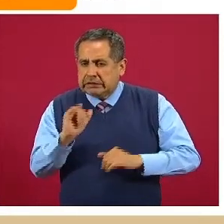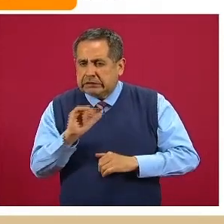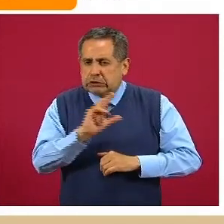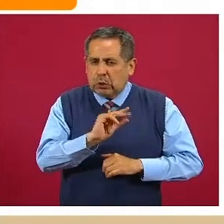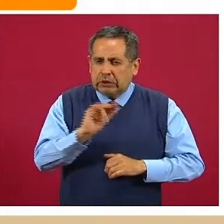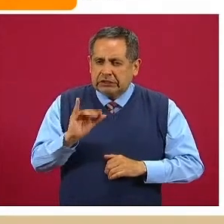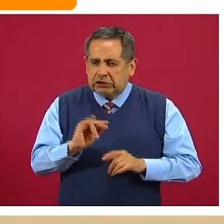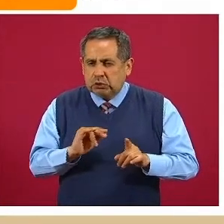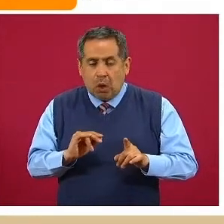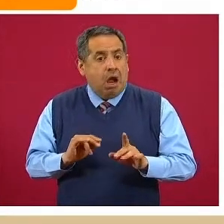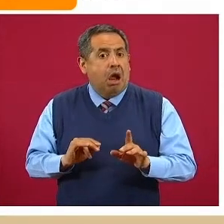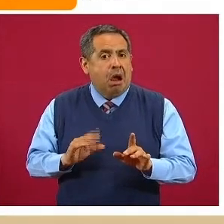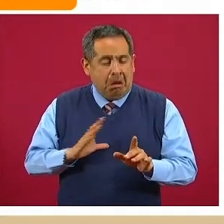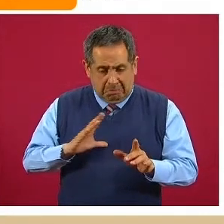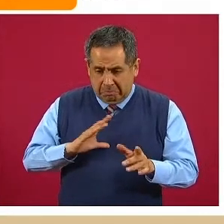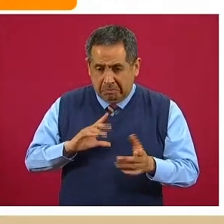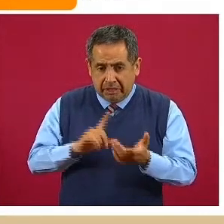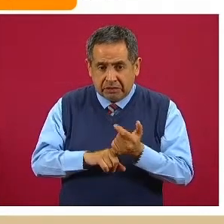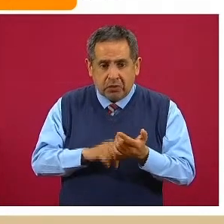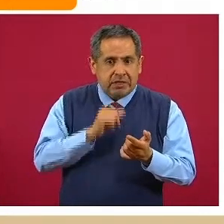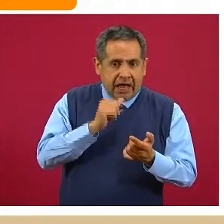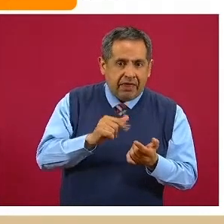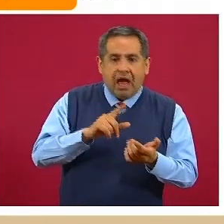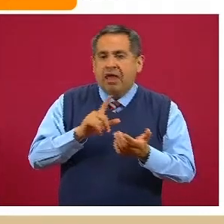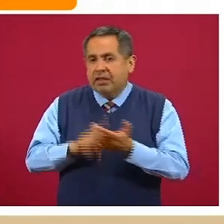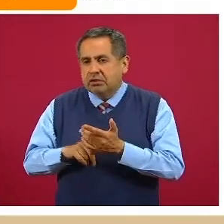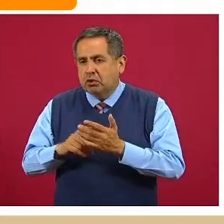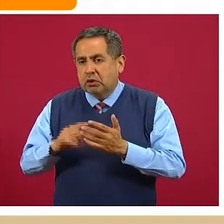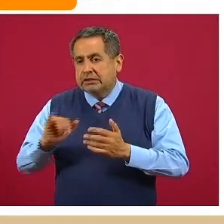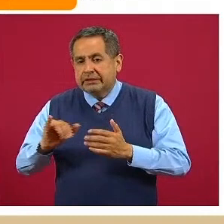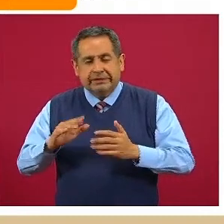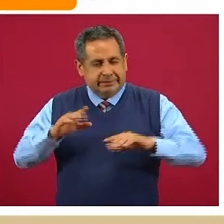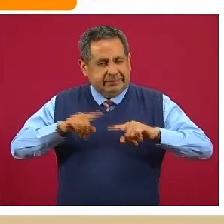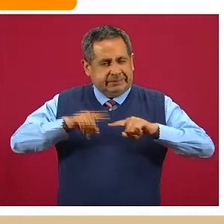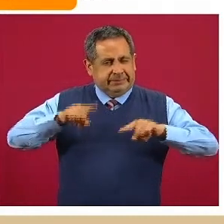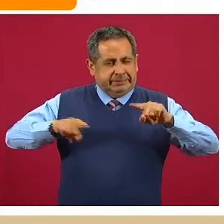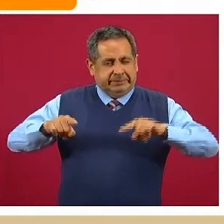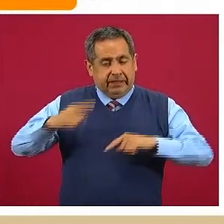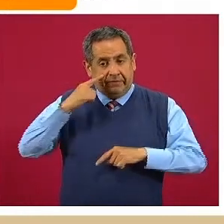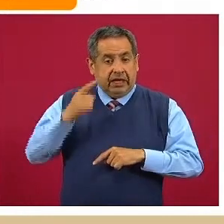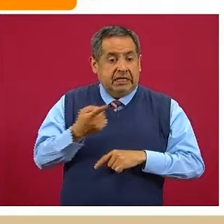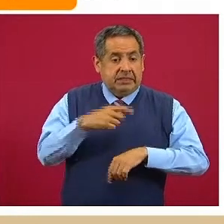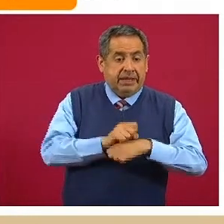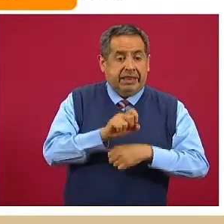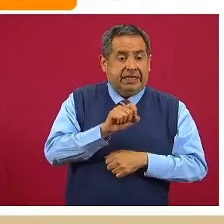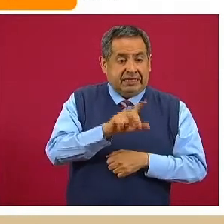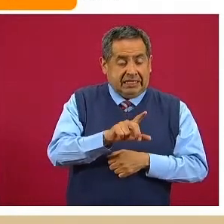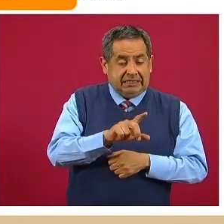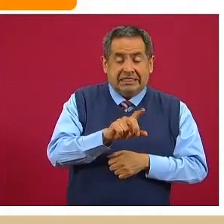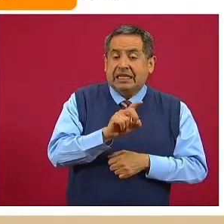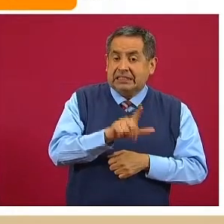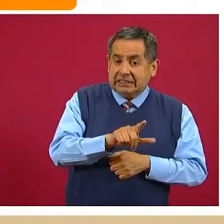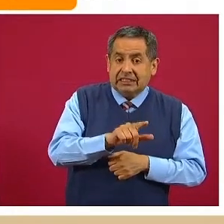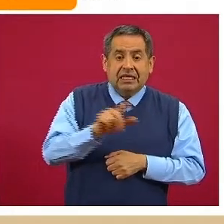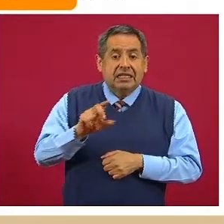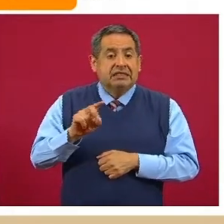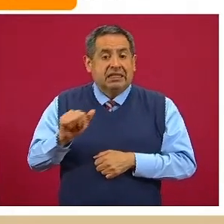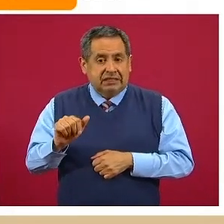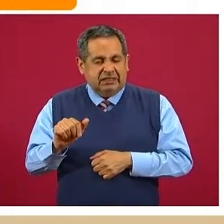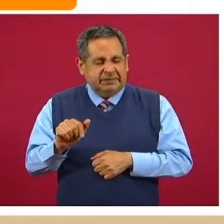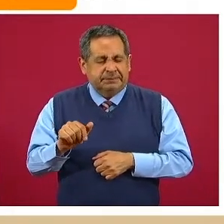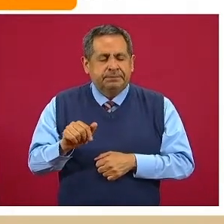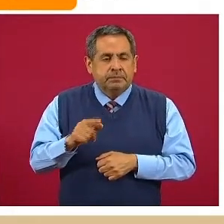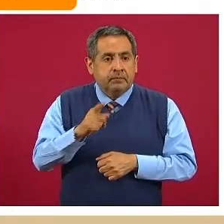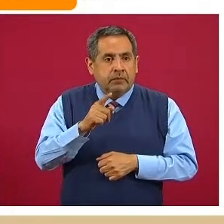de la barra de la semana 37 cuando la comparamos con la semana 36 y de ahí también la disminución que hemos tenido